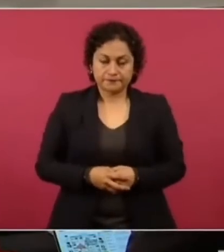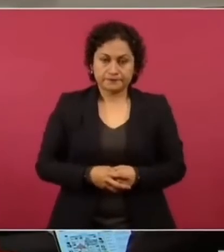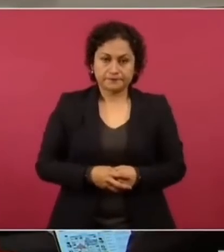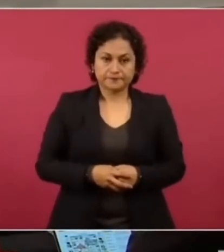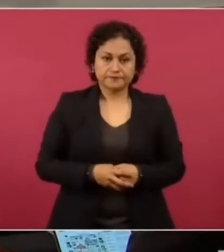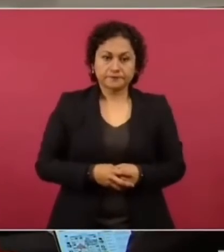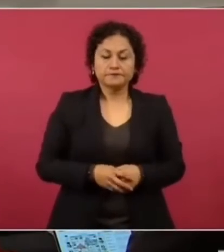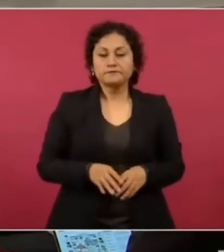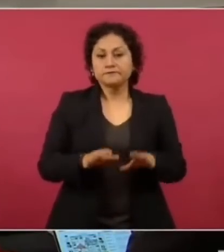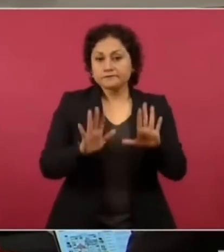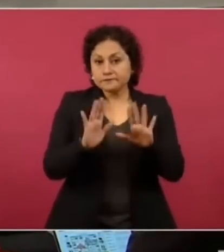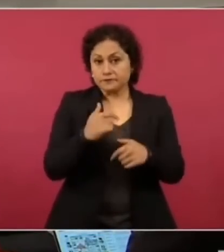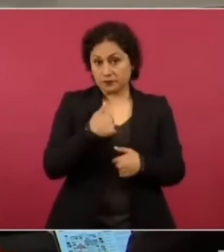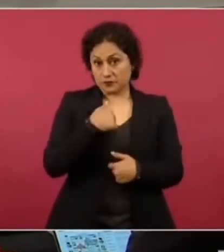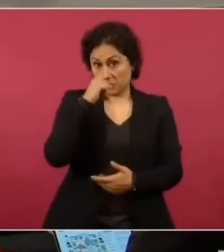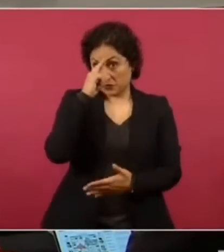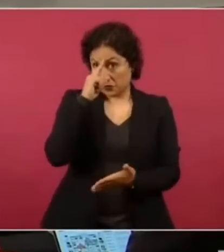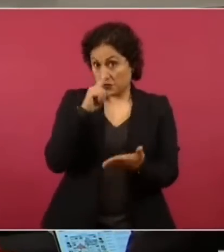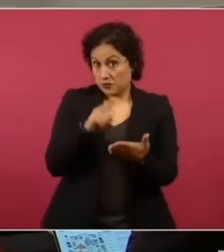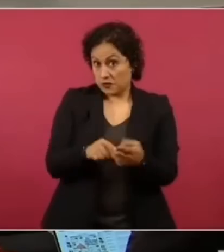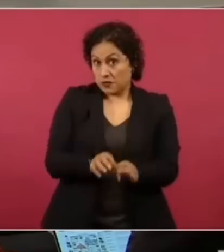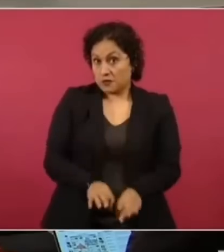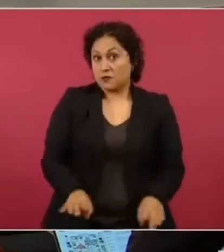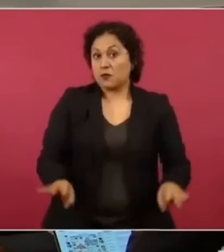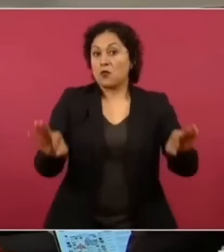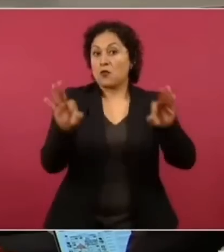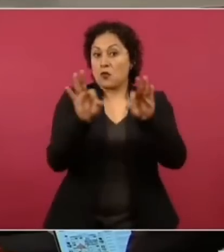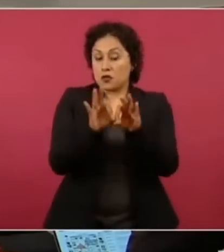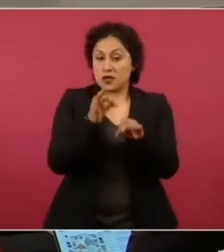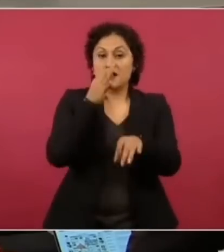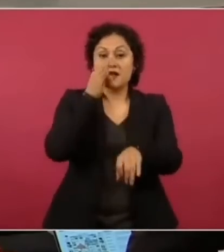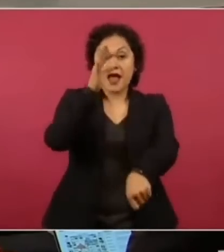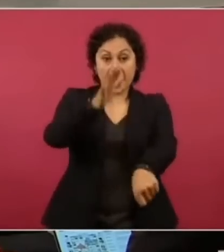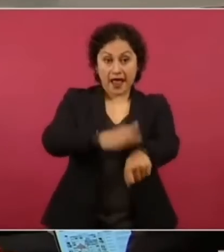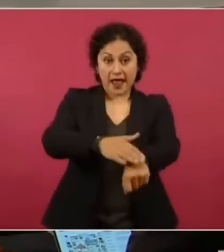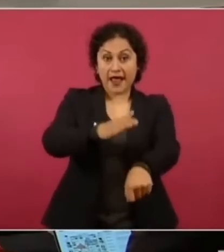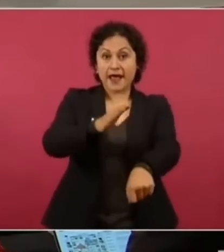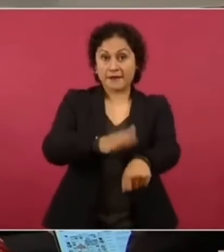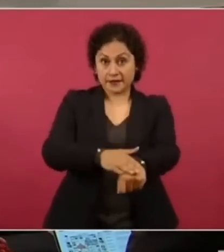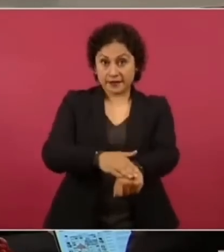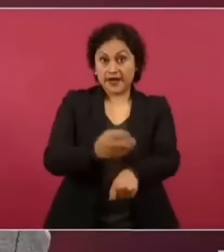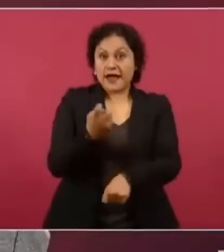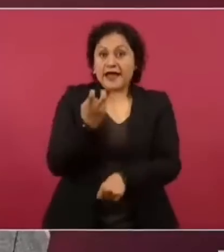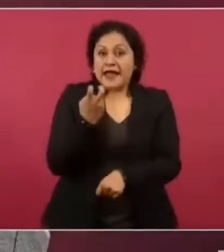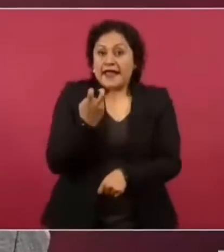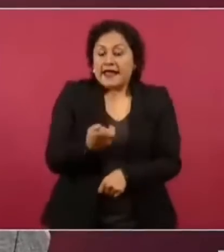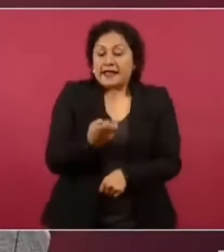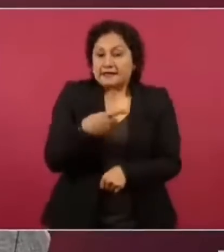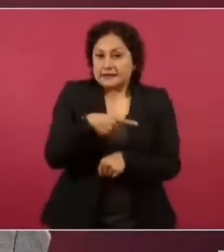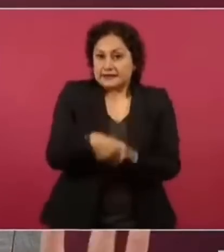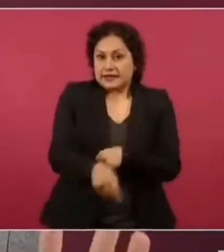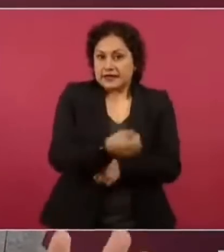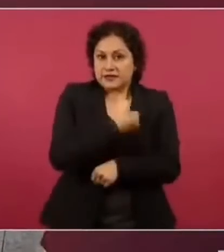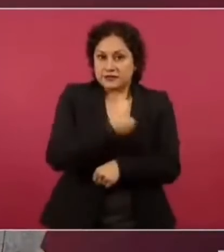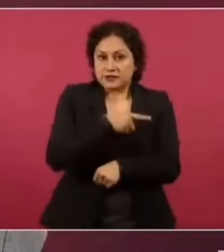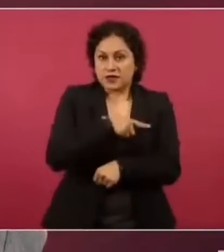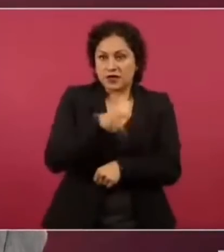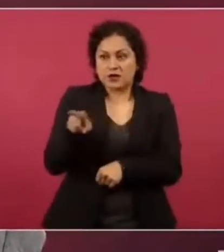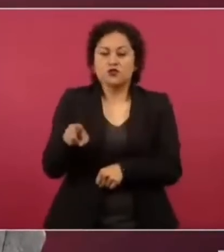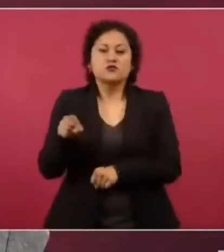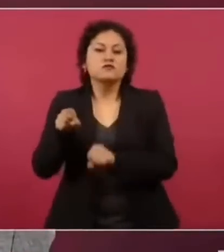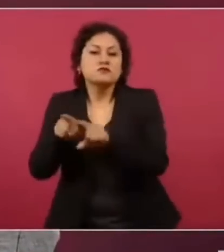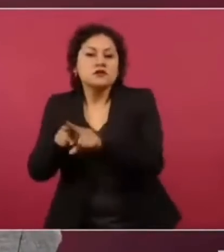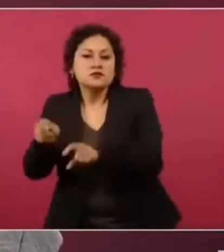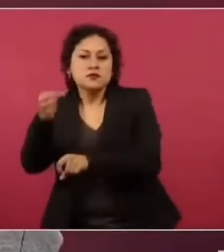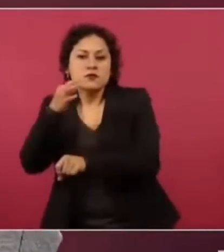Me parece importante también descatar que existen advertencias claras sobre los riesgos asociados al redotex desde hace casi dos